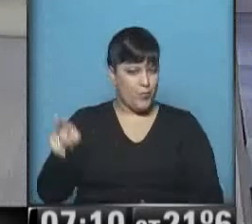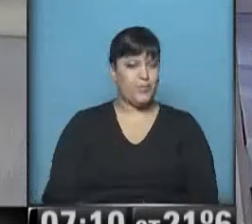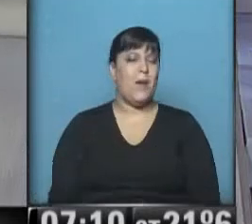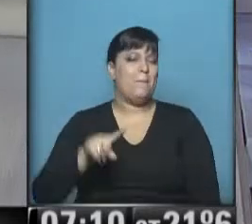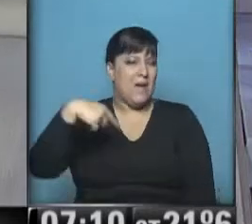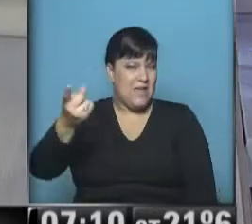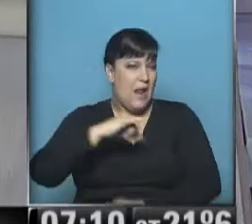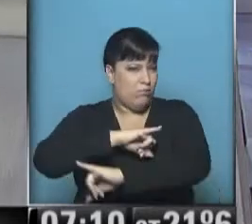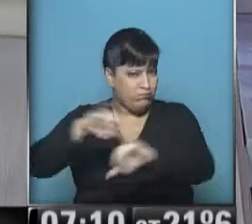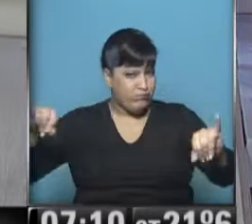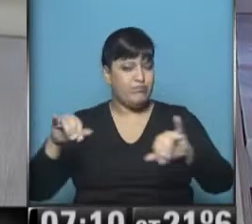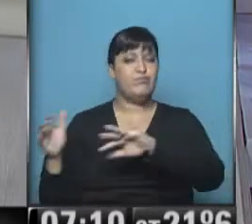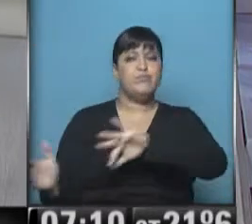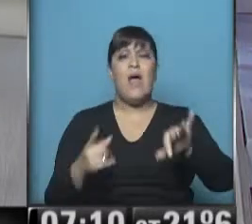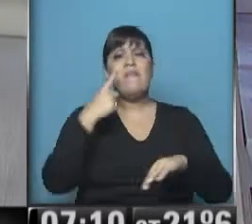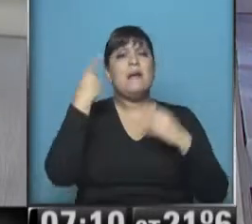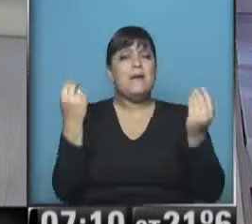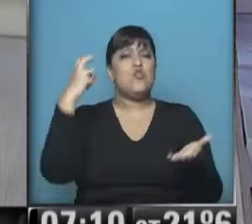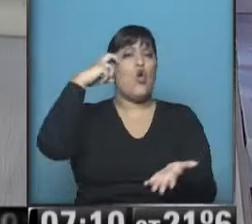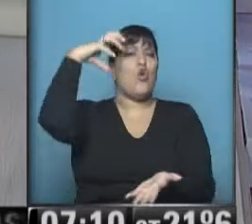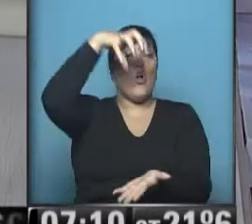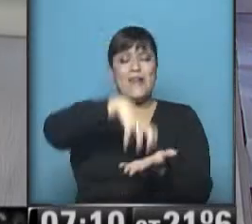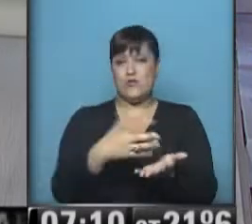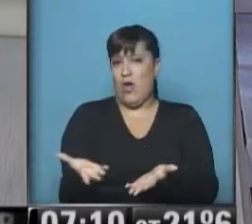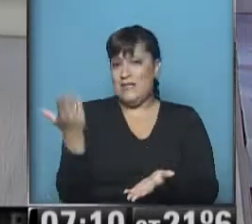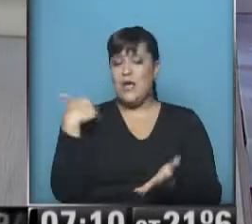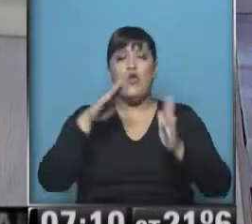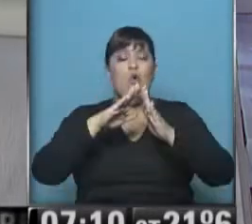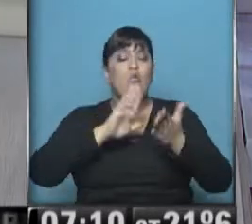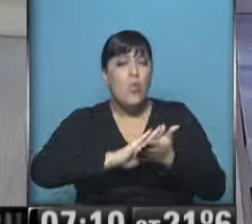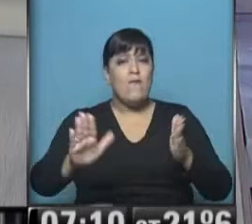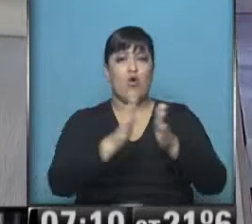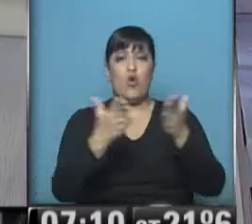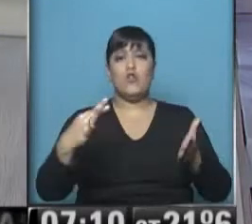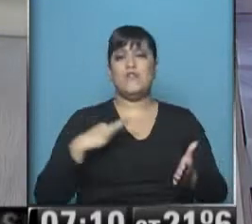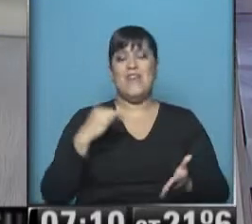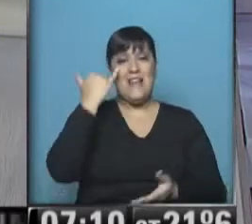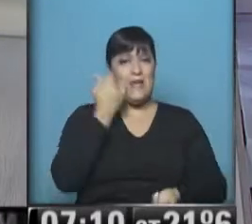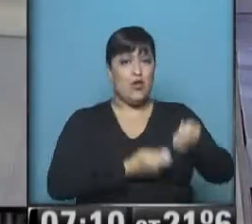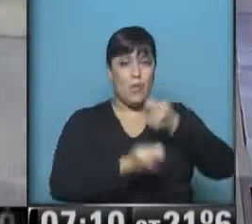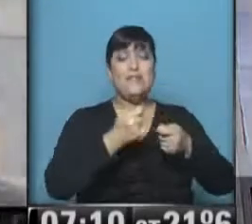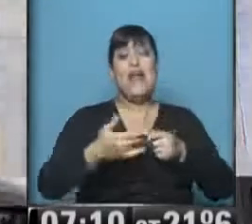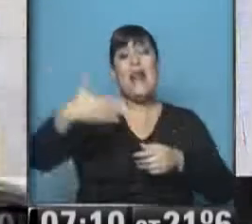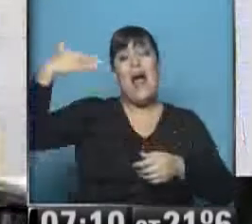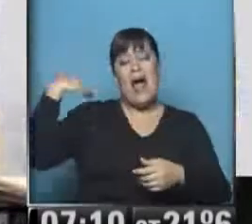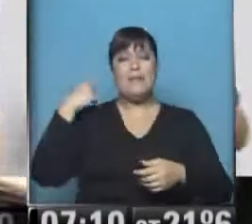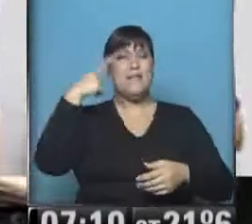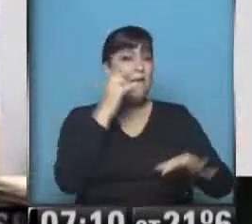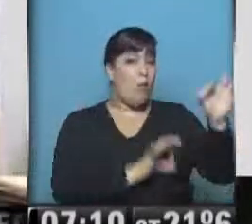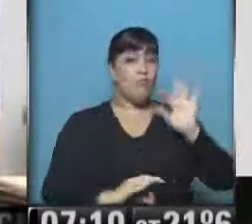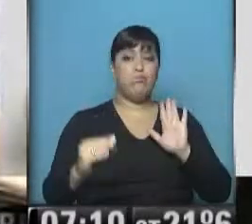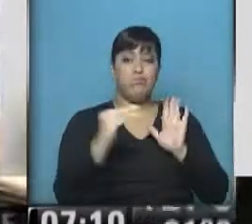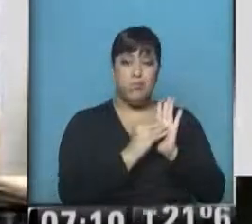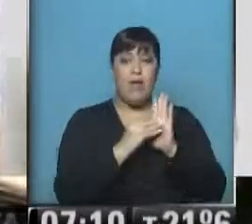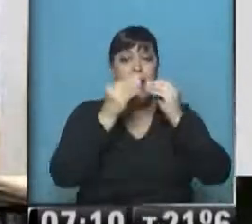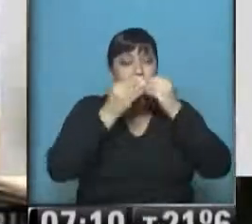Bueno, a ver, ¿qué pasaba ayer en el Congreso? El nuevo Código Civil y Comercial originalmente estaba previsto que empiece a aplicarse,